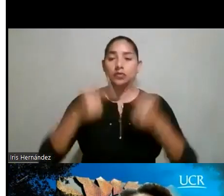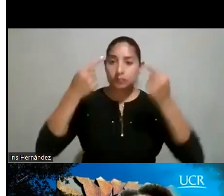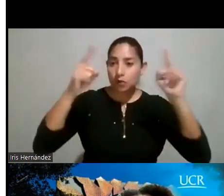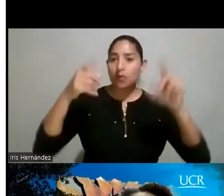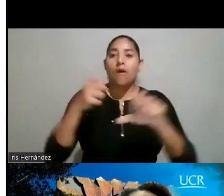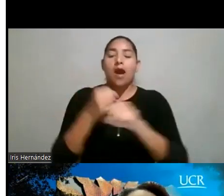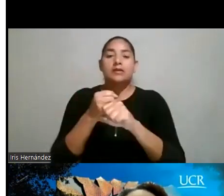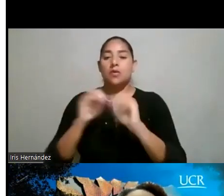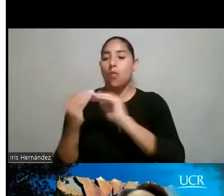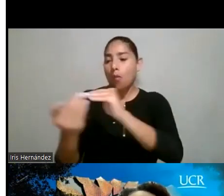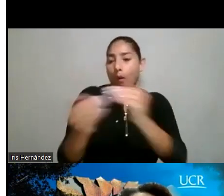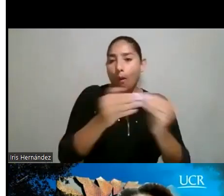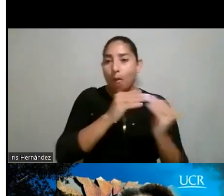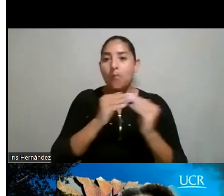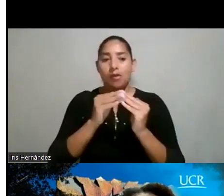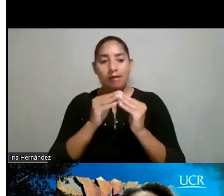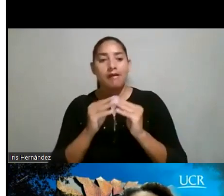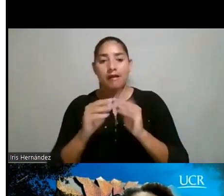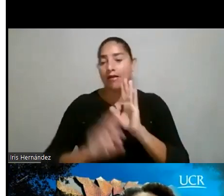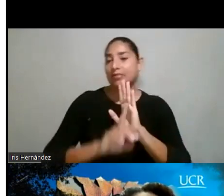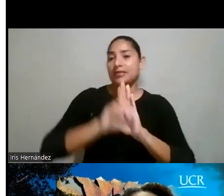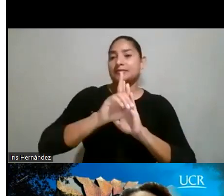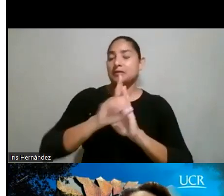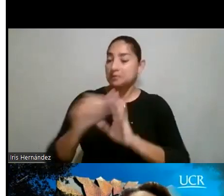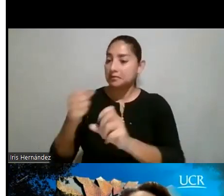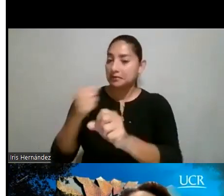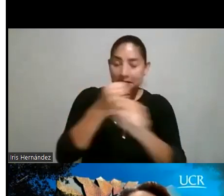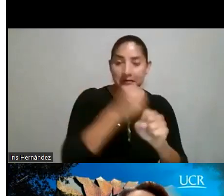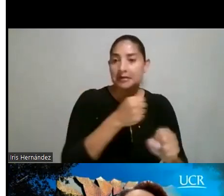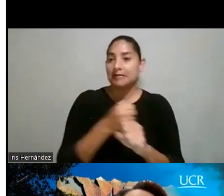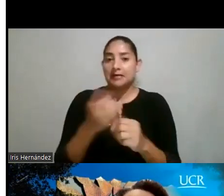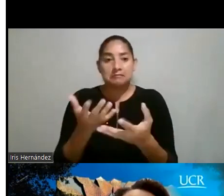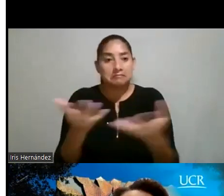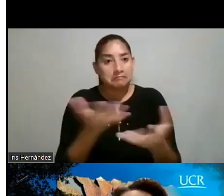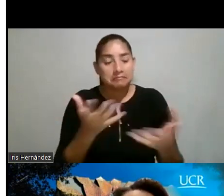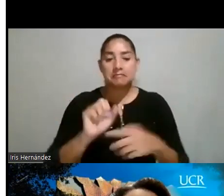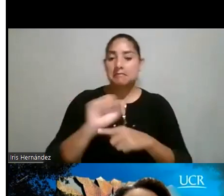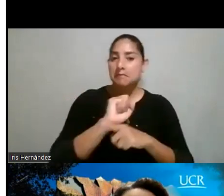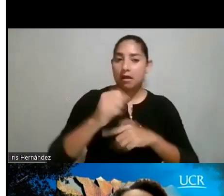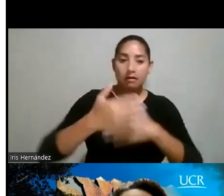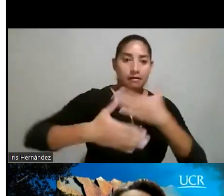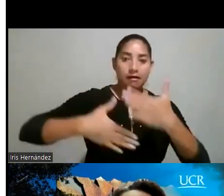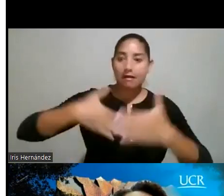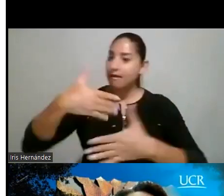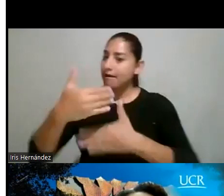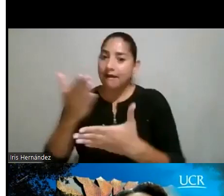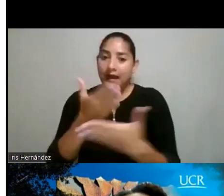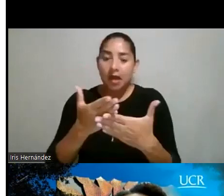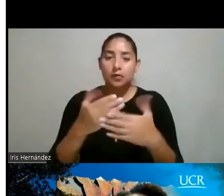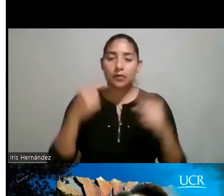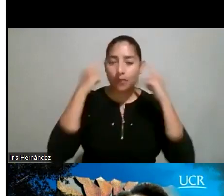una comunidad, hemos logrado desarrollar y trabajar en la práctica, en algunos conceptos como